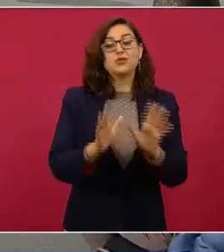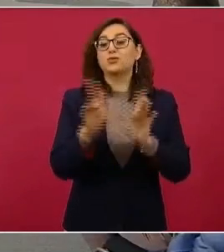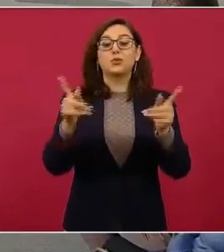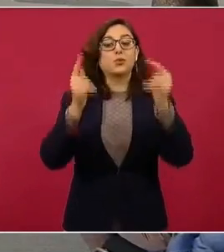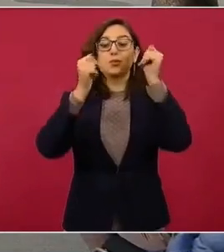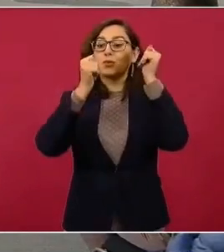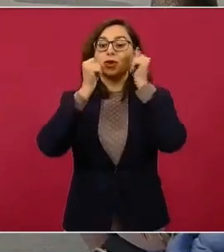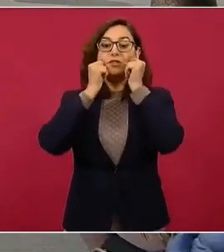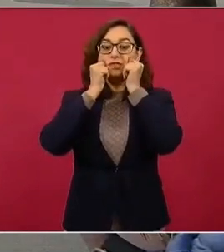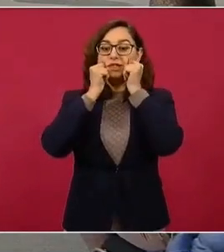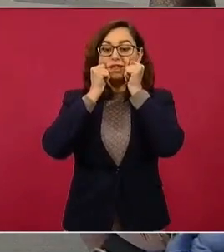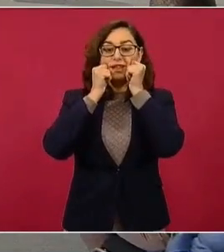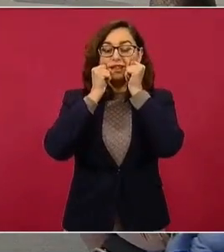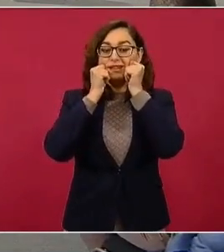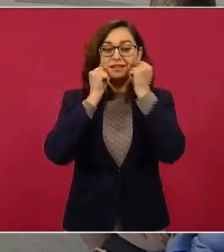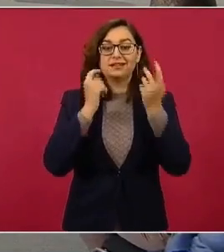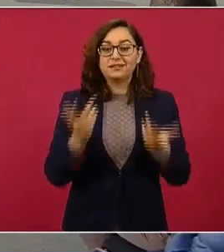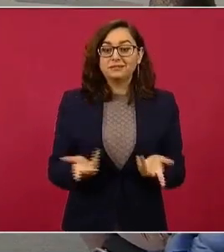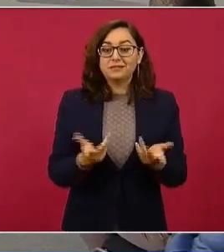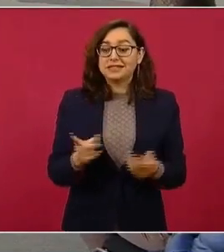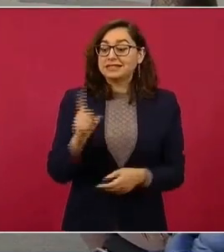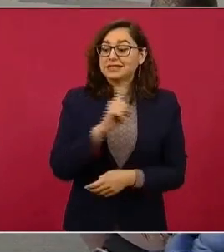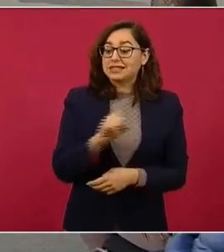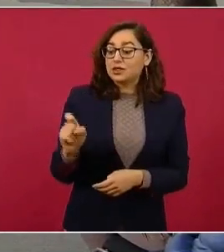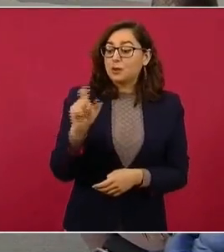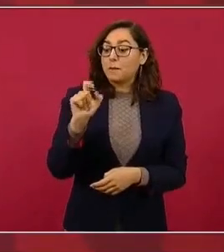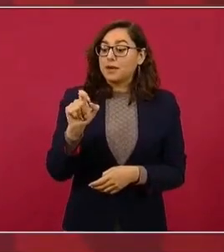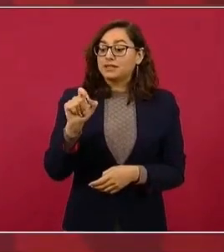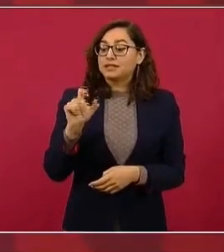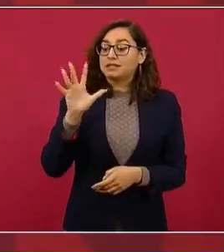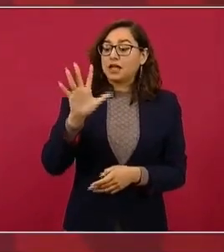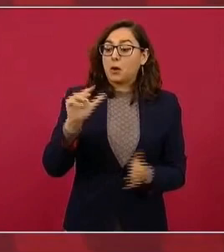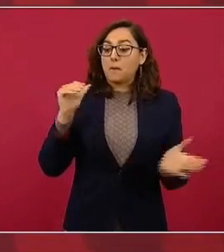125 mil millones de pesos,